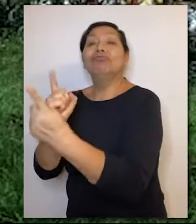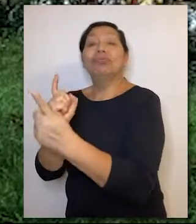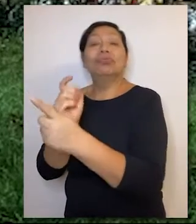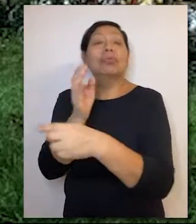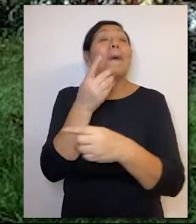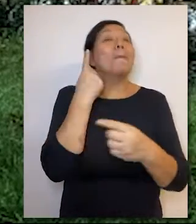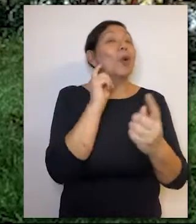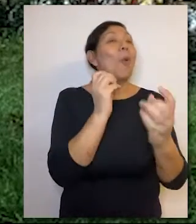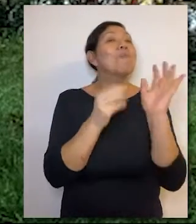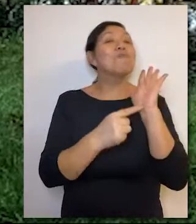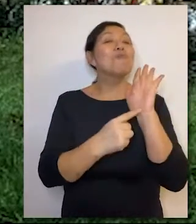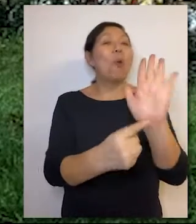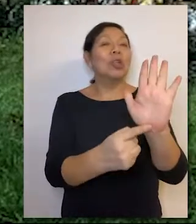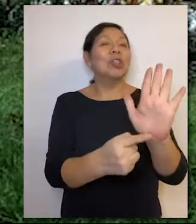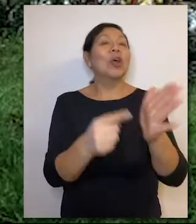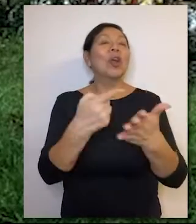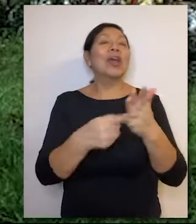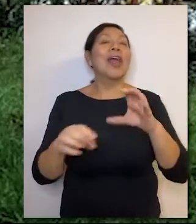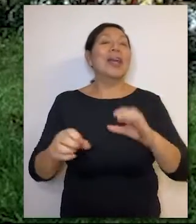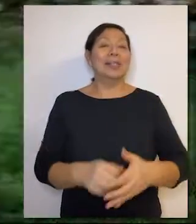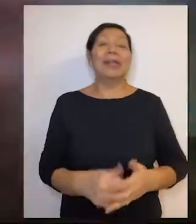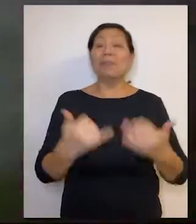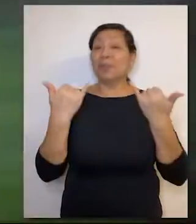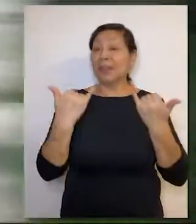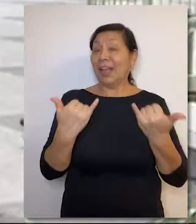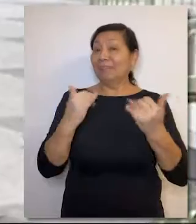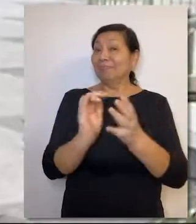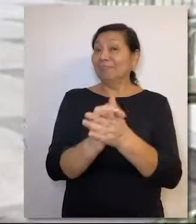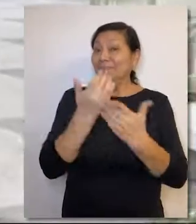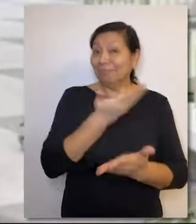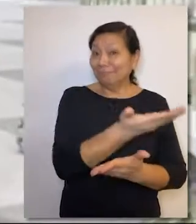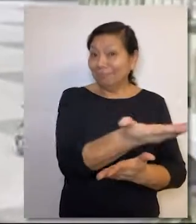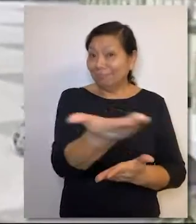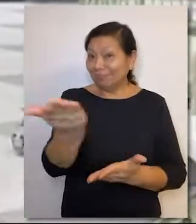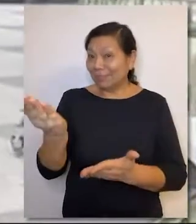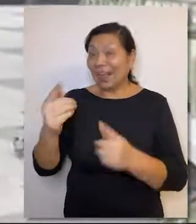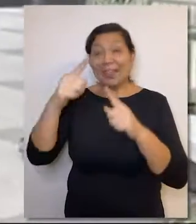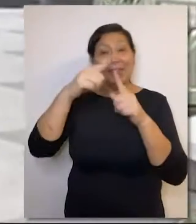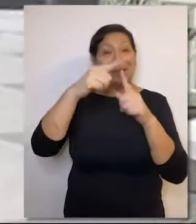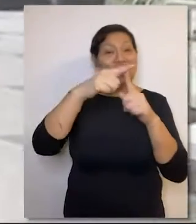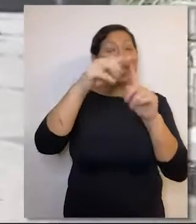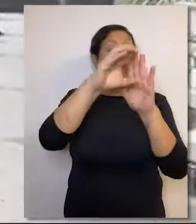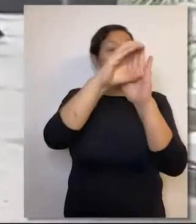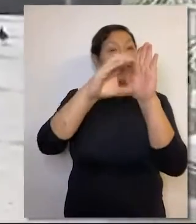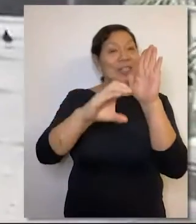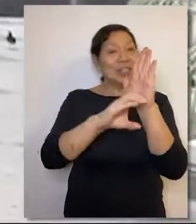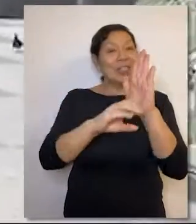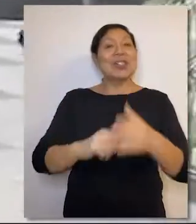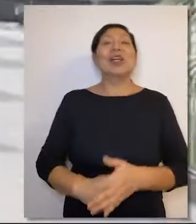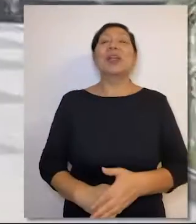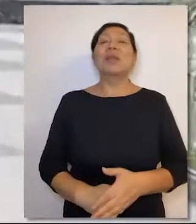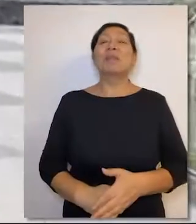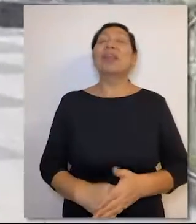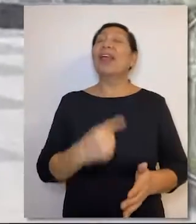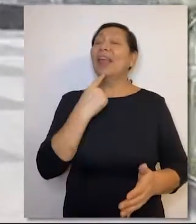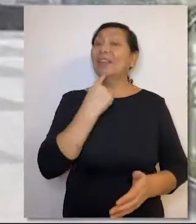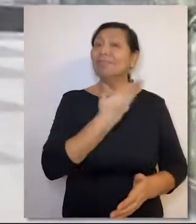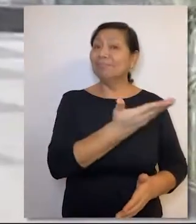para llegar al pueblo y mostrar lo que hace. Desde acá, un saludo para todos los integrantes del Tribunal Constitucional,